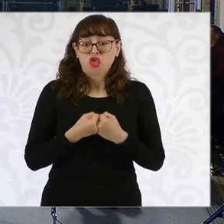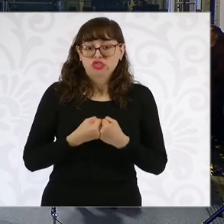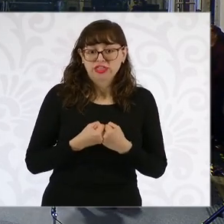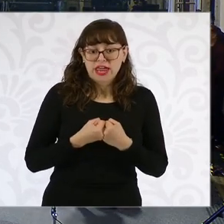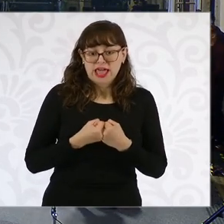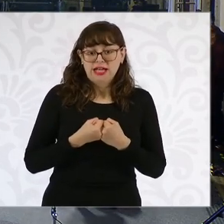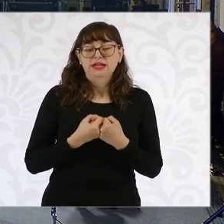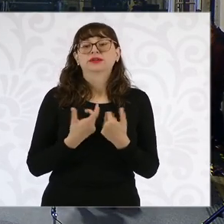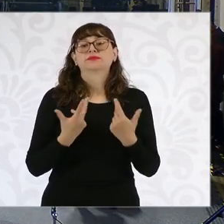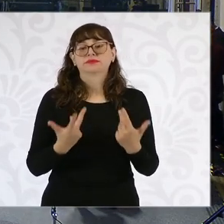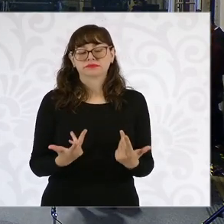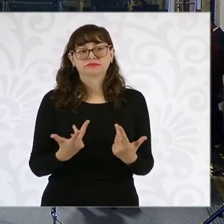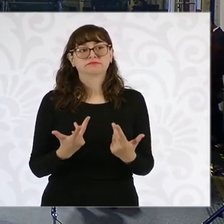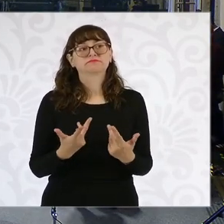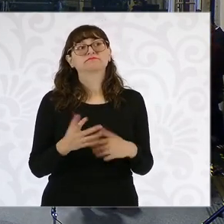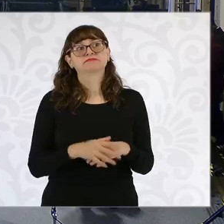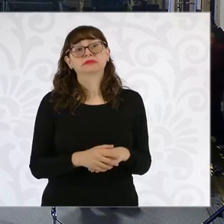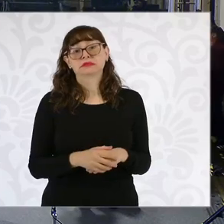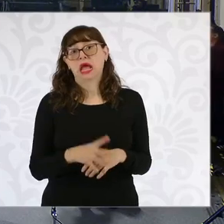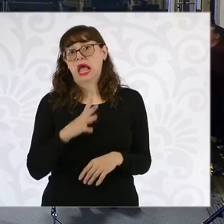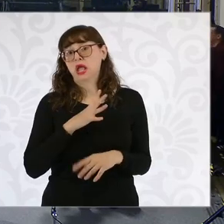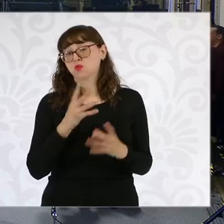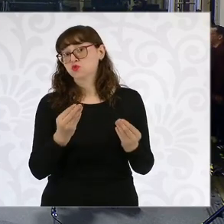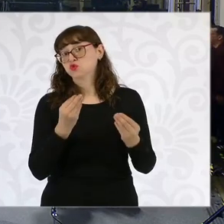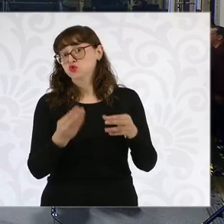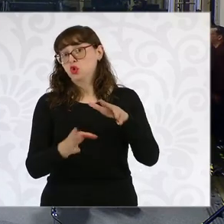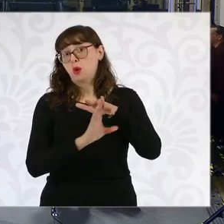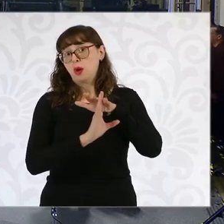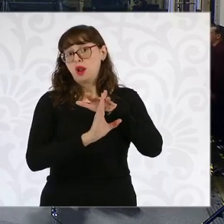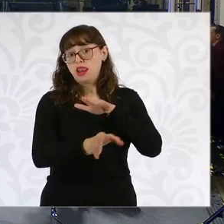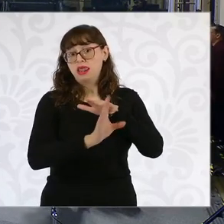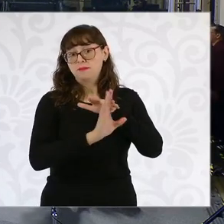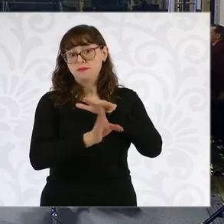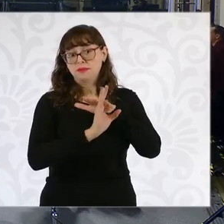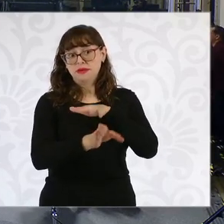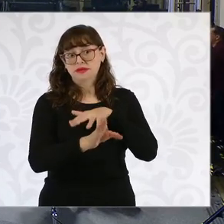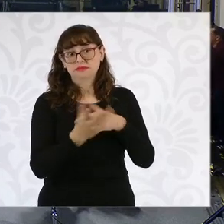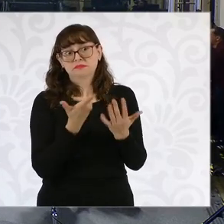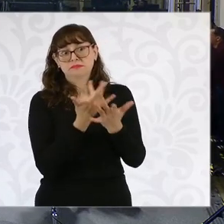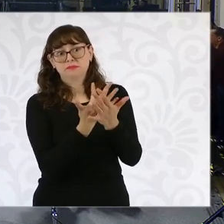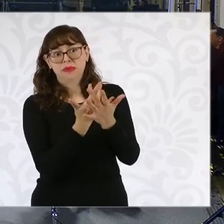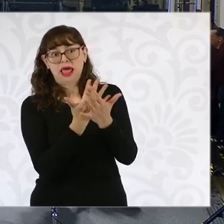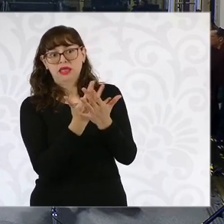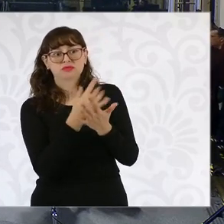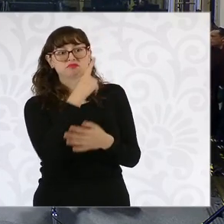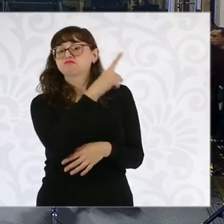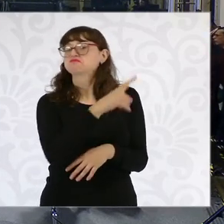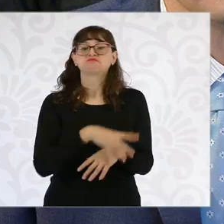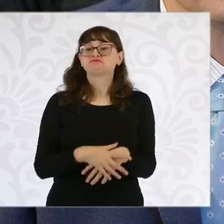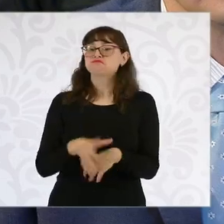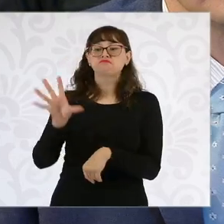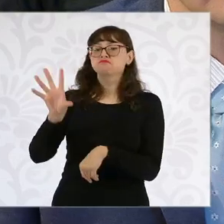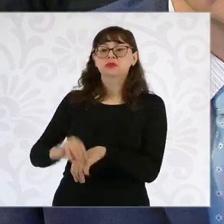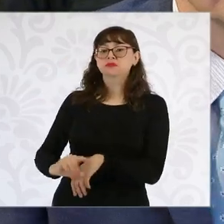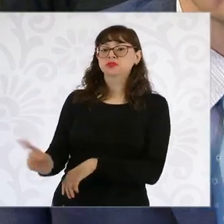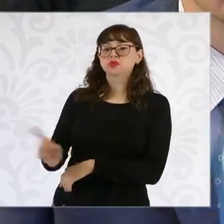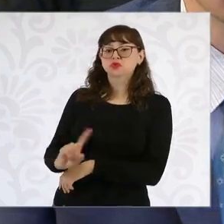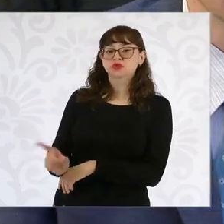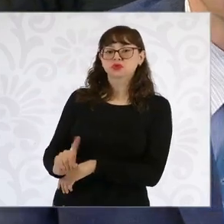que están en el limbo tras la decisión de Estados Unidos de no otorgar permiso a varias nacionalidades, Ciudad Juárez,